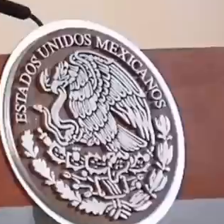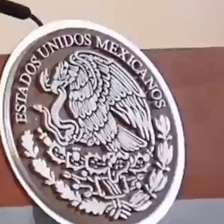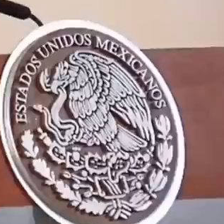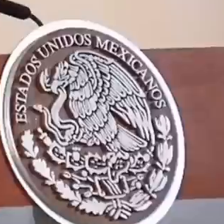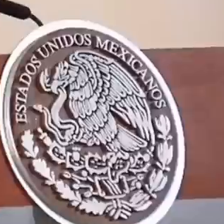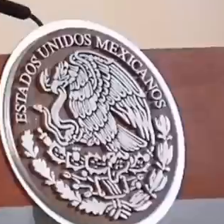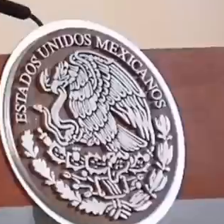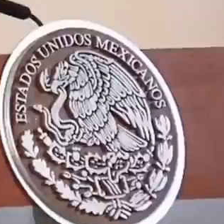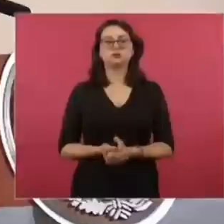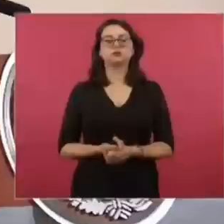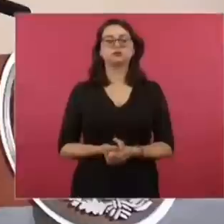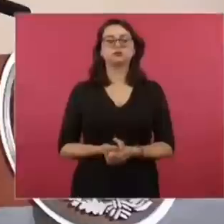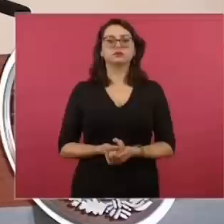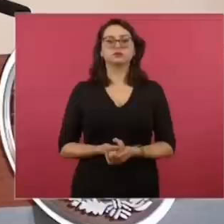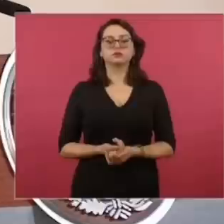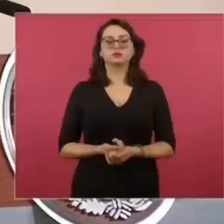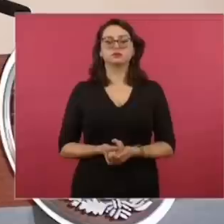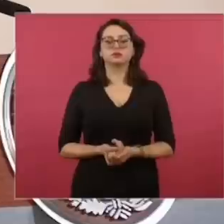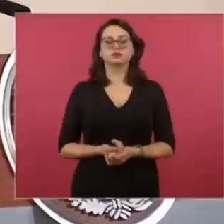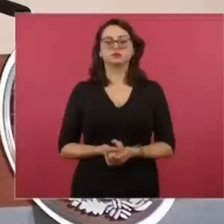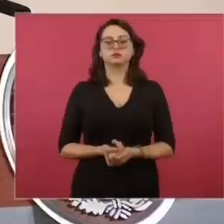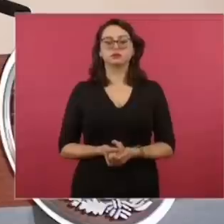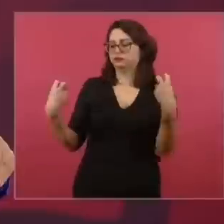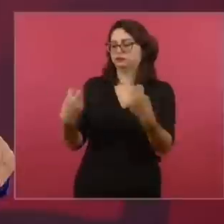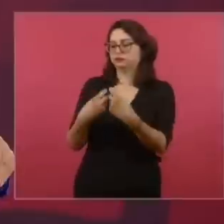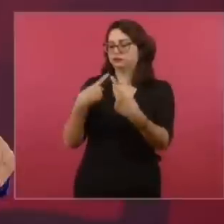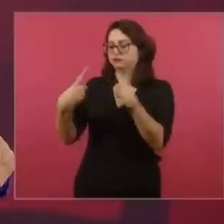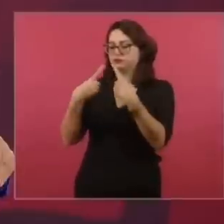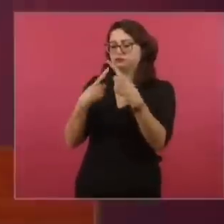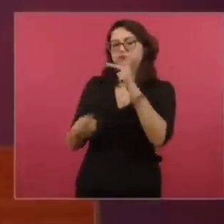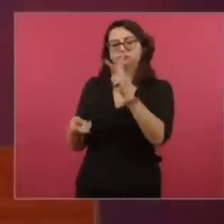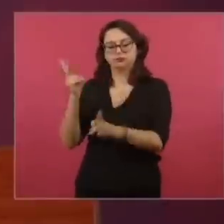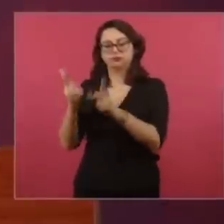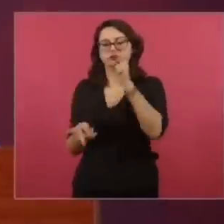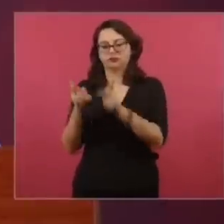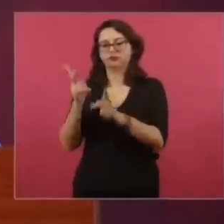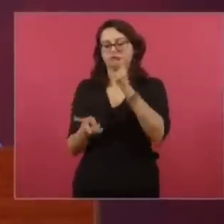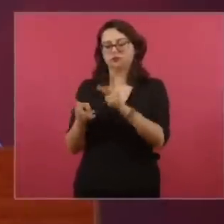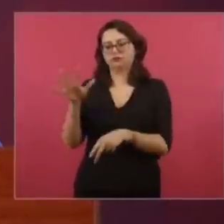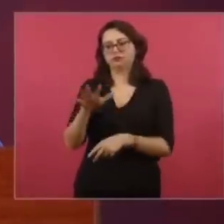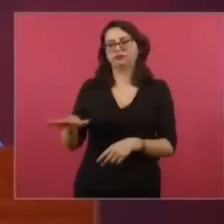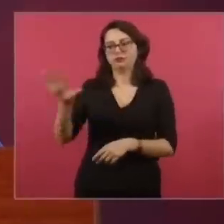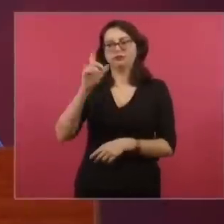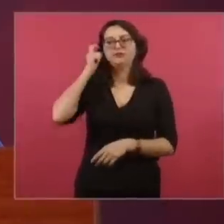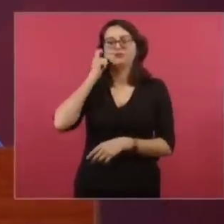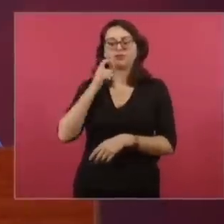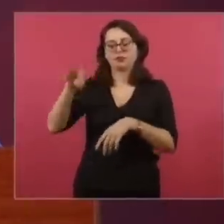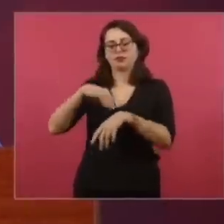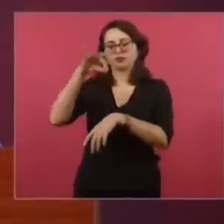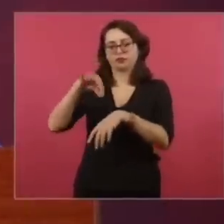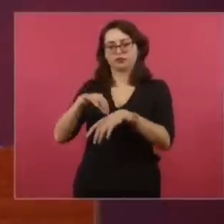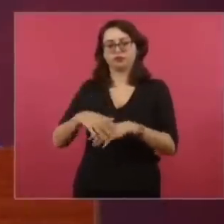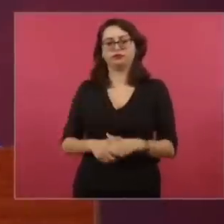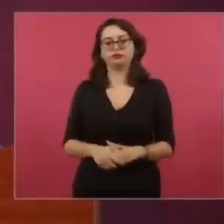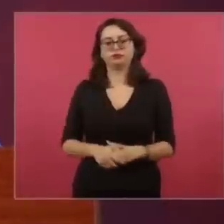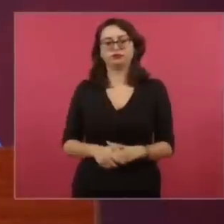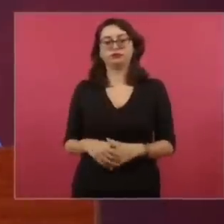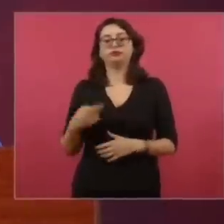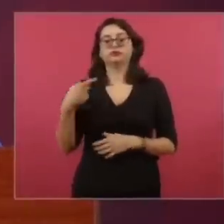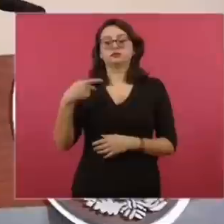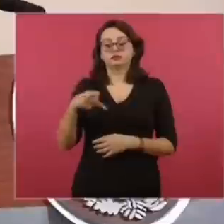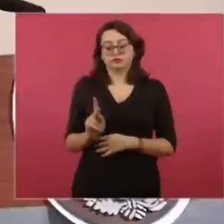la Comisión de Delitos en el Estado de Guerrero, en Chilpancingo, en la capital. Pero